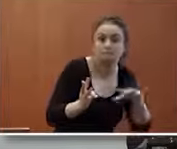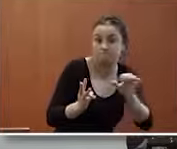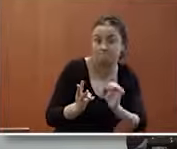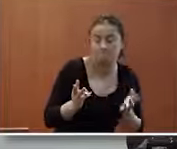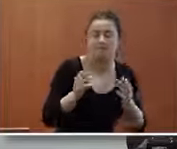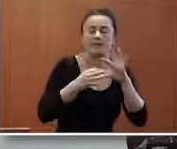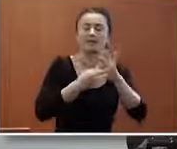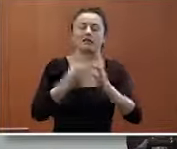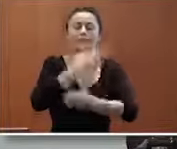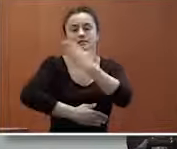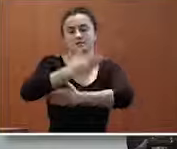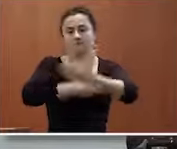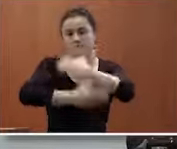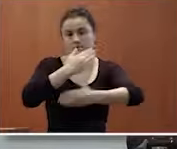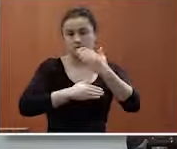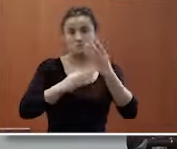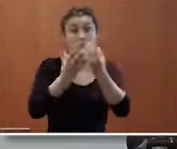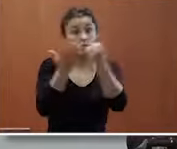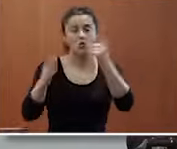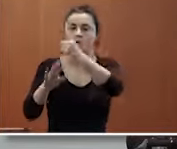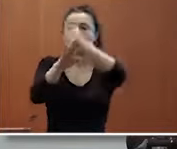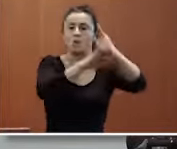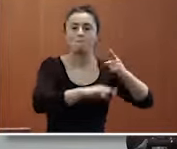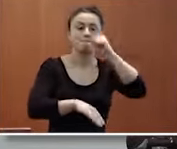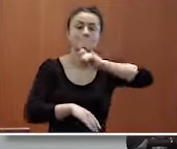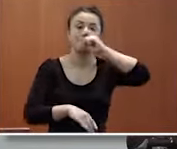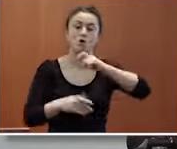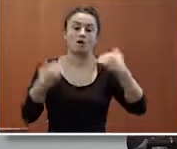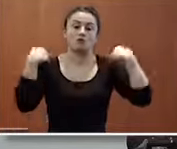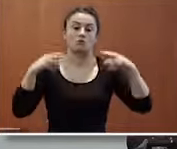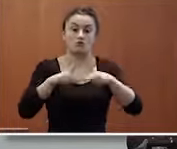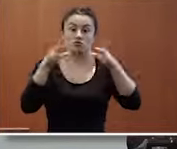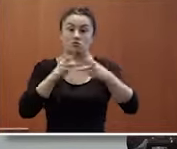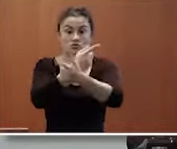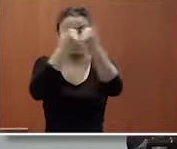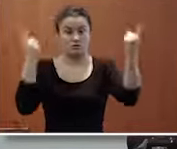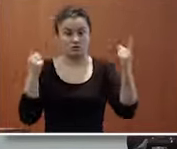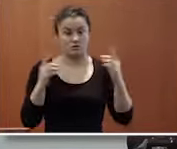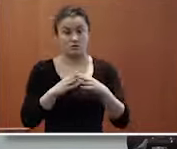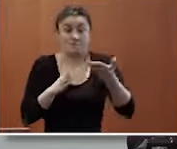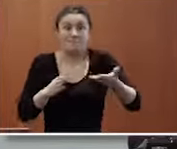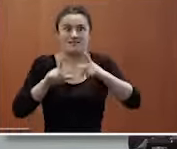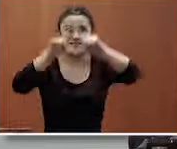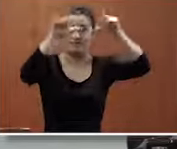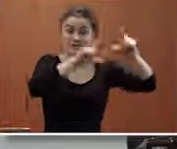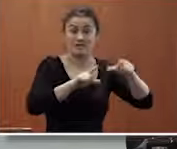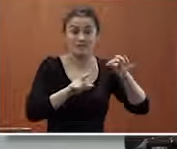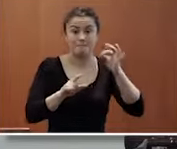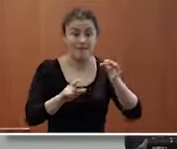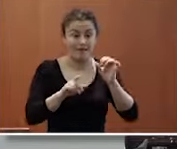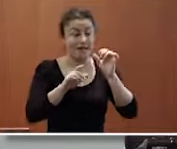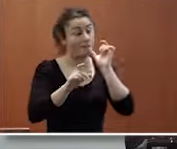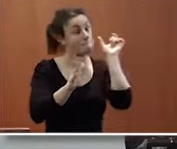porque el es una referencia en las memorias de responsabilidad social de las principales empresas del mundo especialmente empresas cotizadas por lo tanto meter ahí la